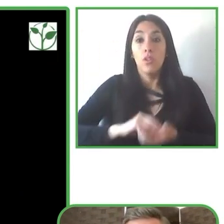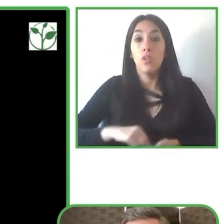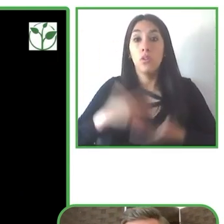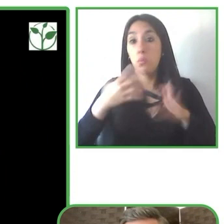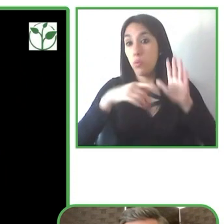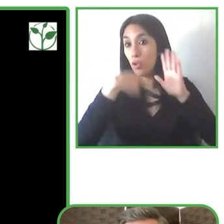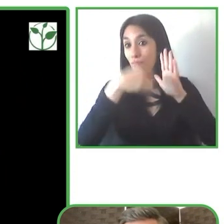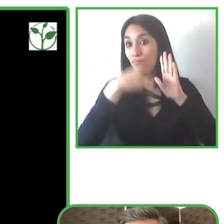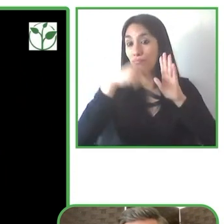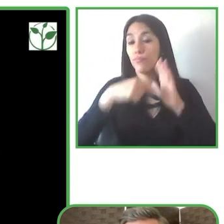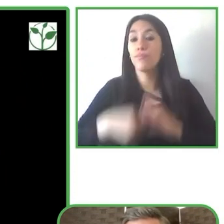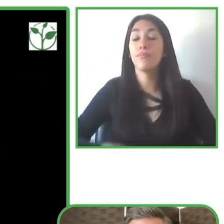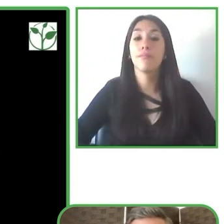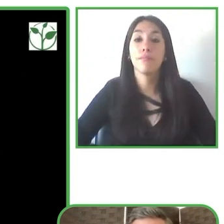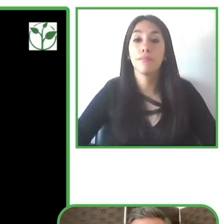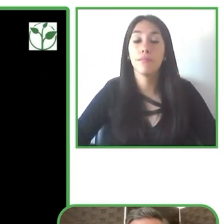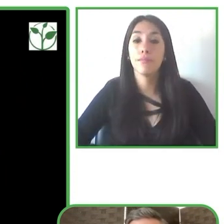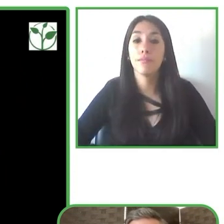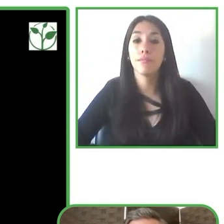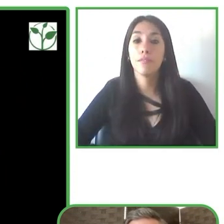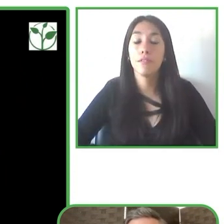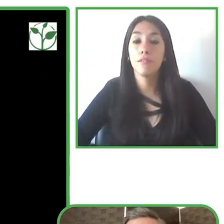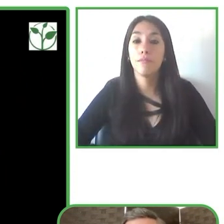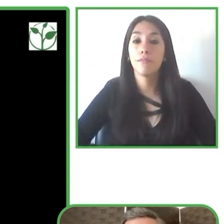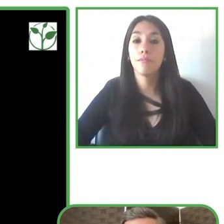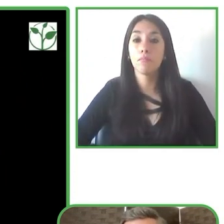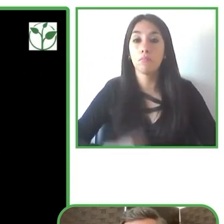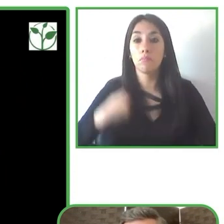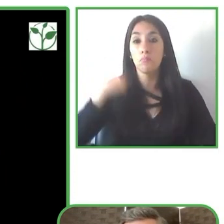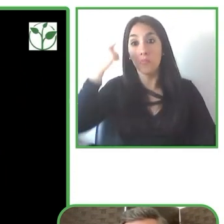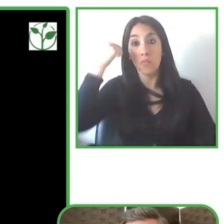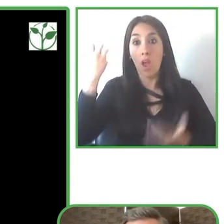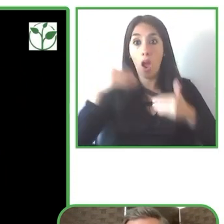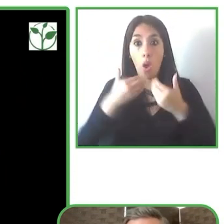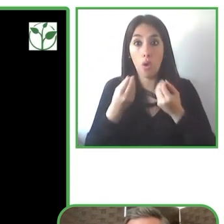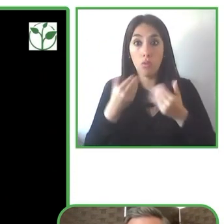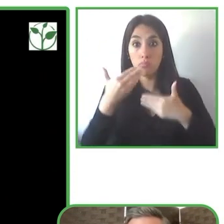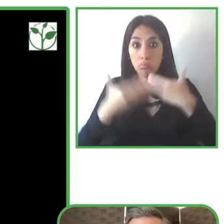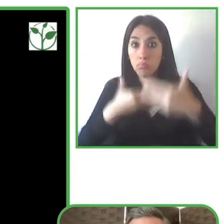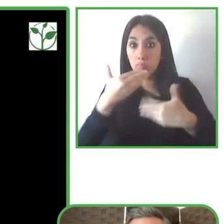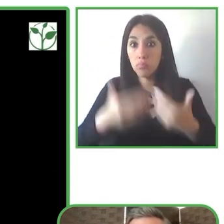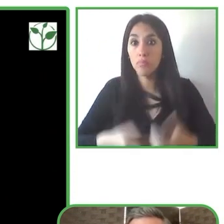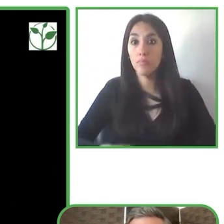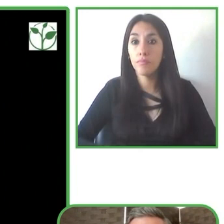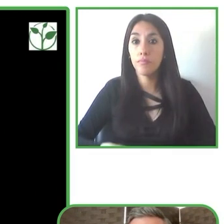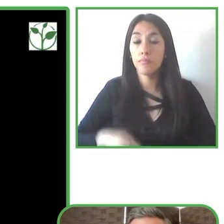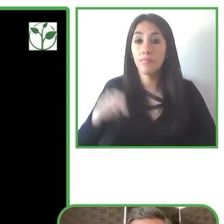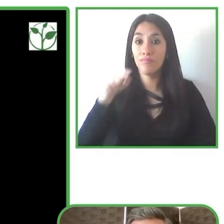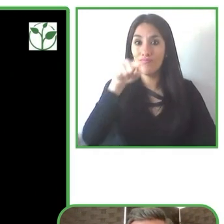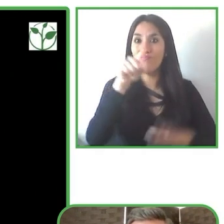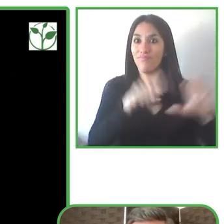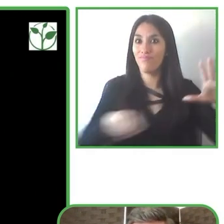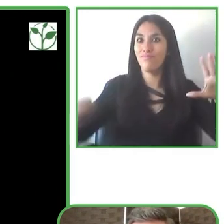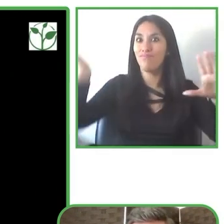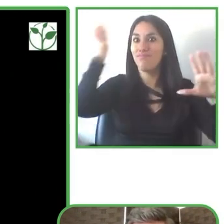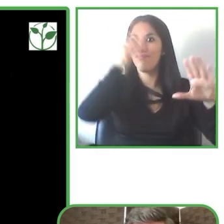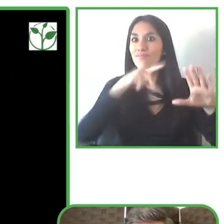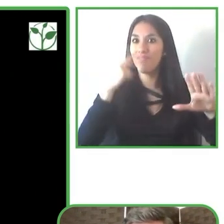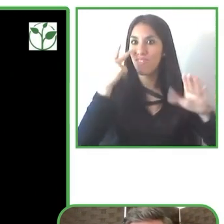cómo los negocios pueden utilizar este programa de transformación y cómo utilizarlo para